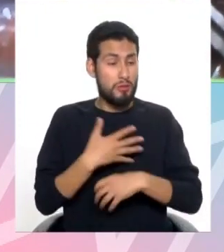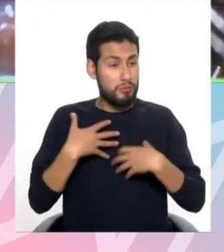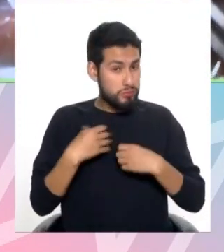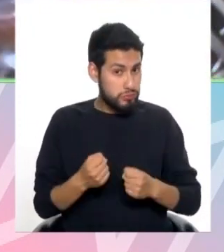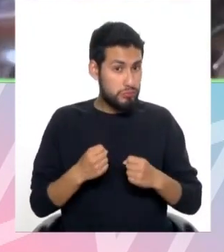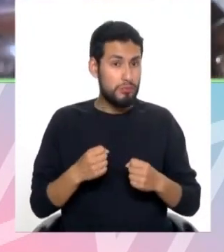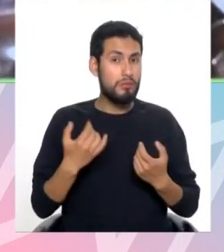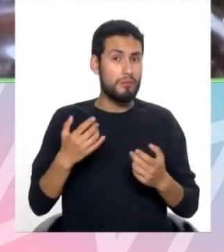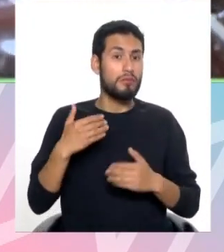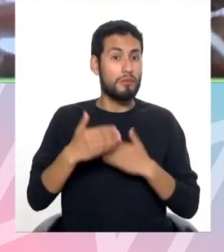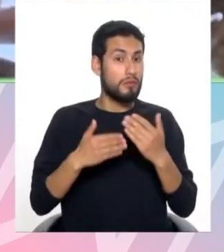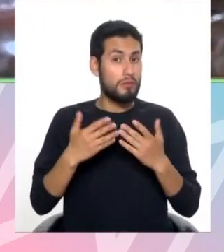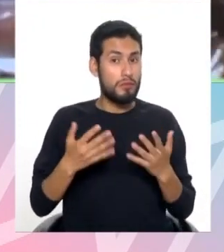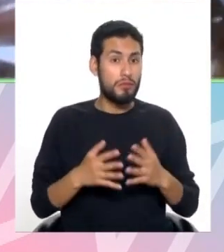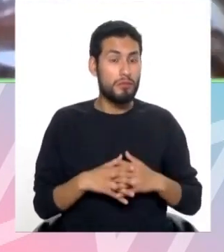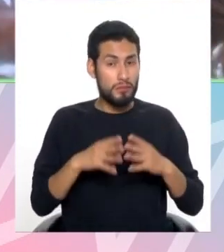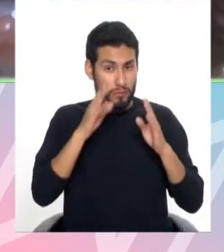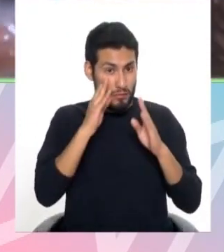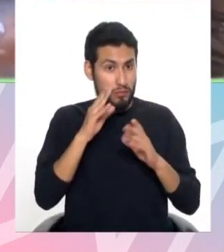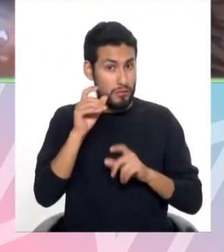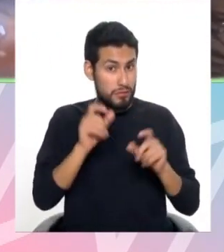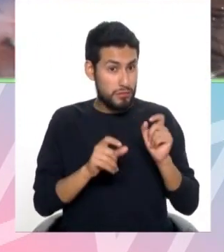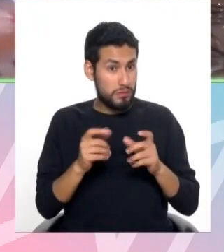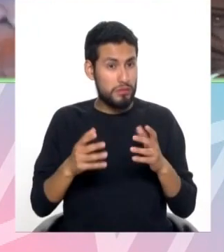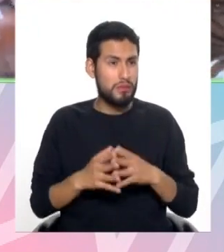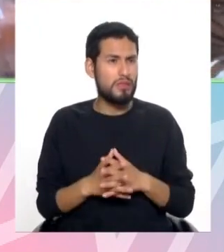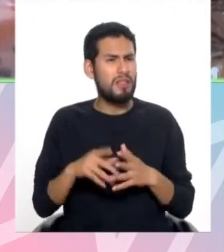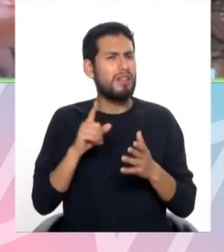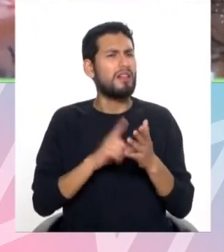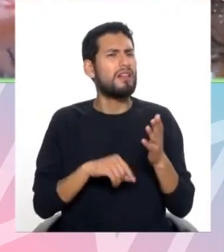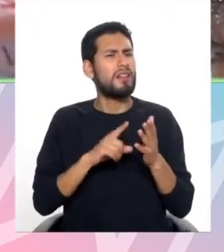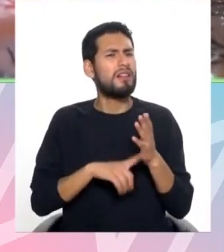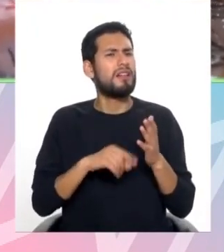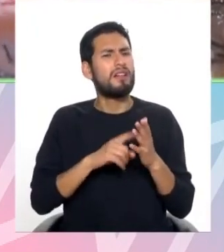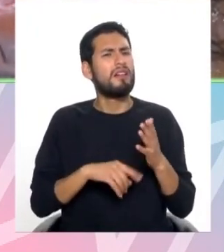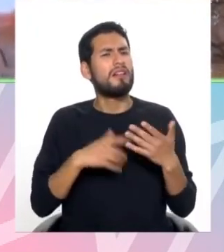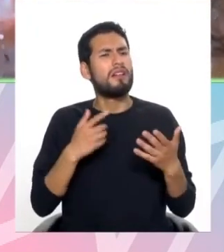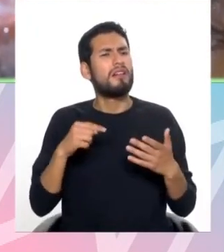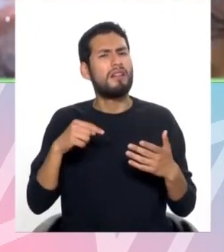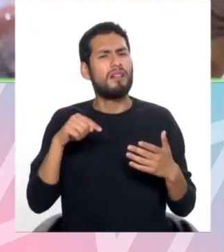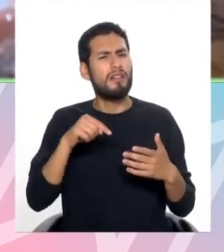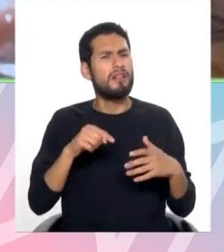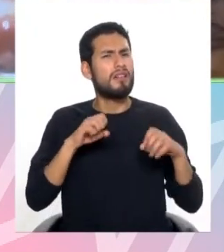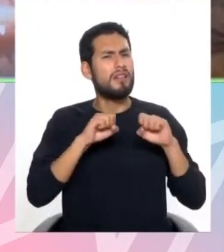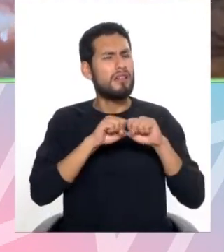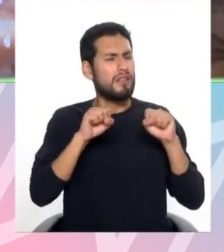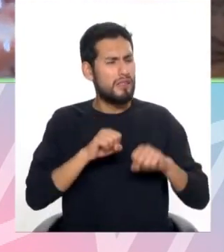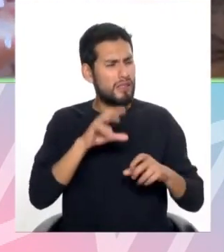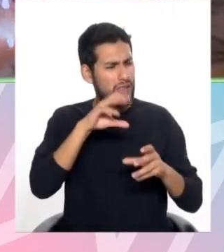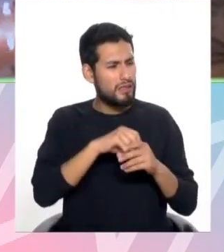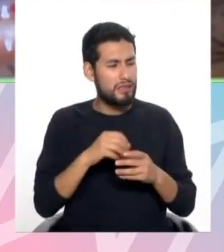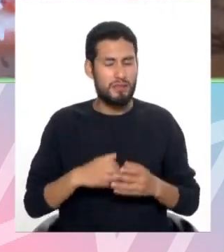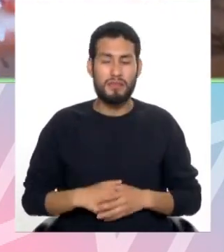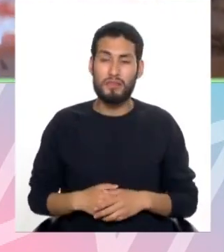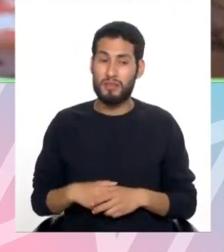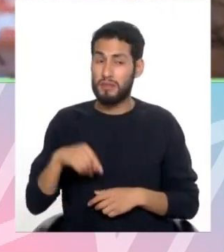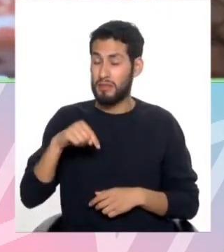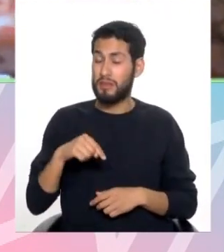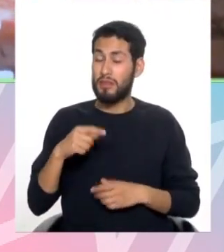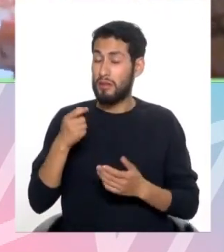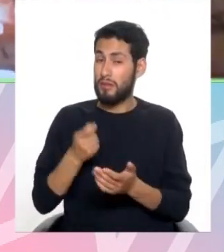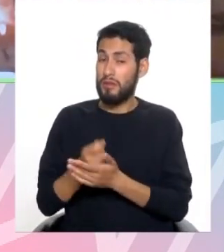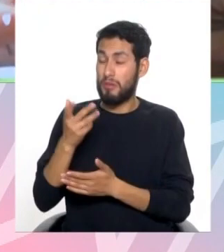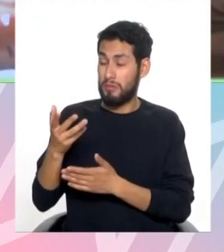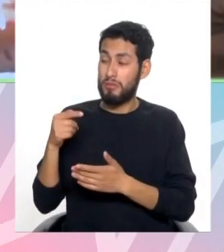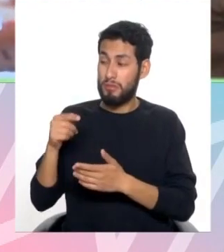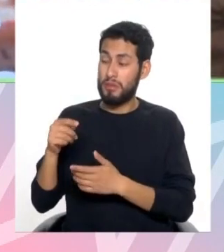sea mayor y poder atender a más personas. ¿Qué equipos ha adquirido últimamente la institución? El INO ha comprado